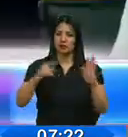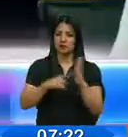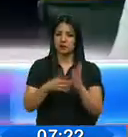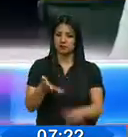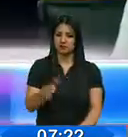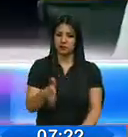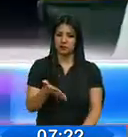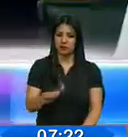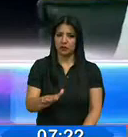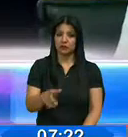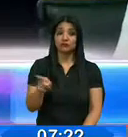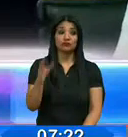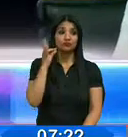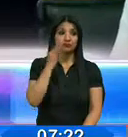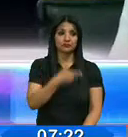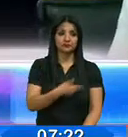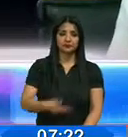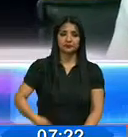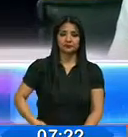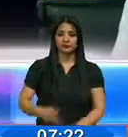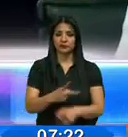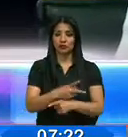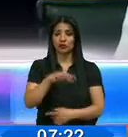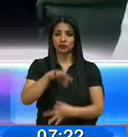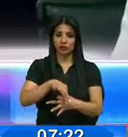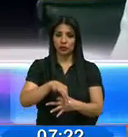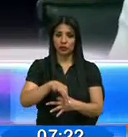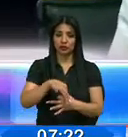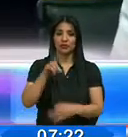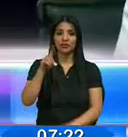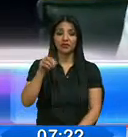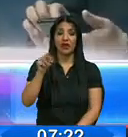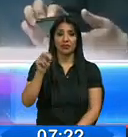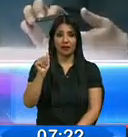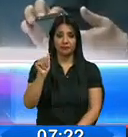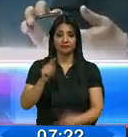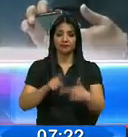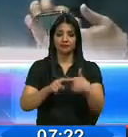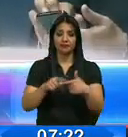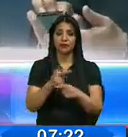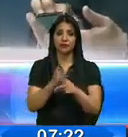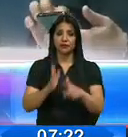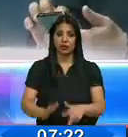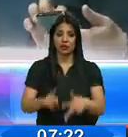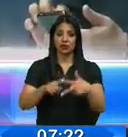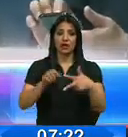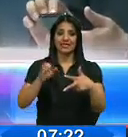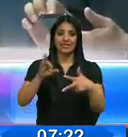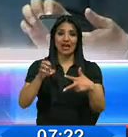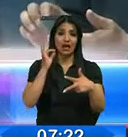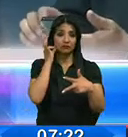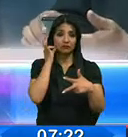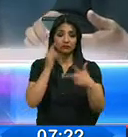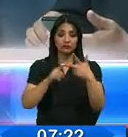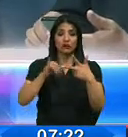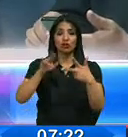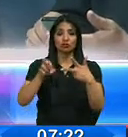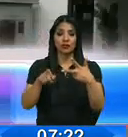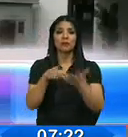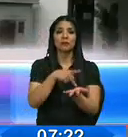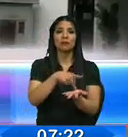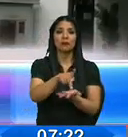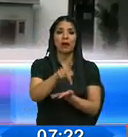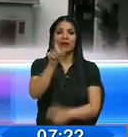pagar la presidenta del Consejo Nacional Electoral Diana Tamahín y los consejeros Estela Cero y José Cabrera.